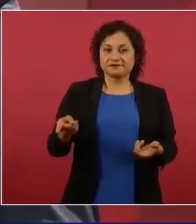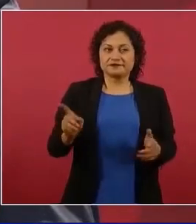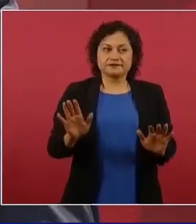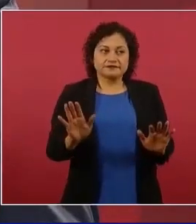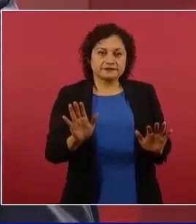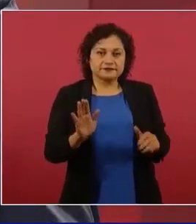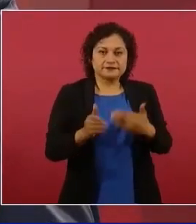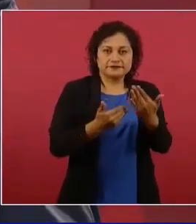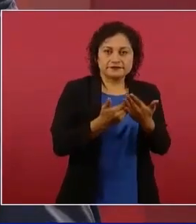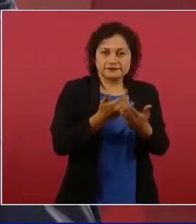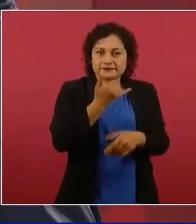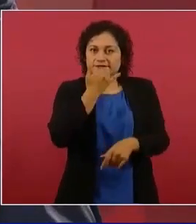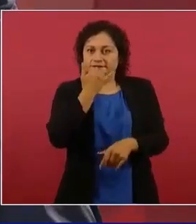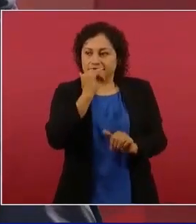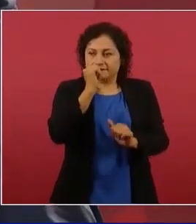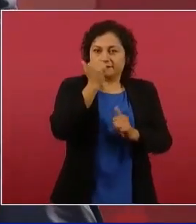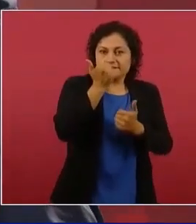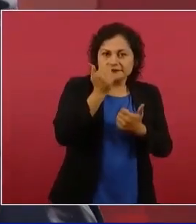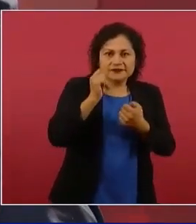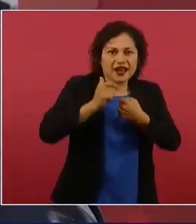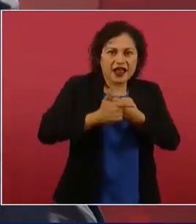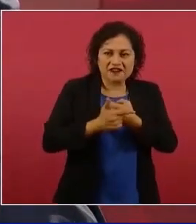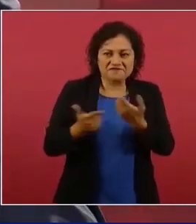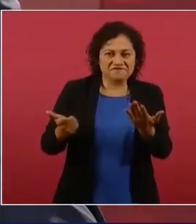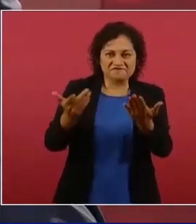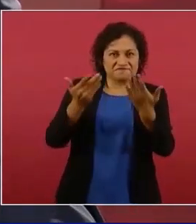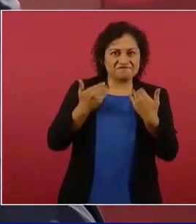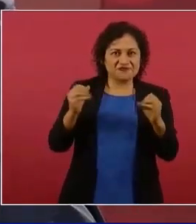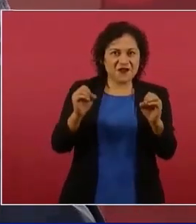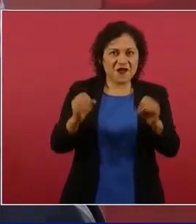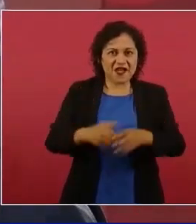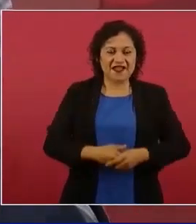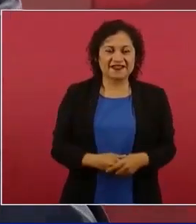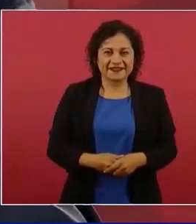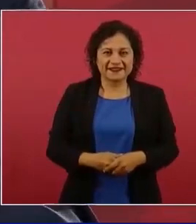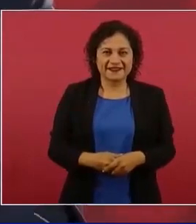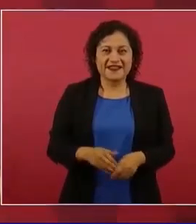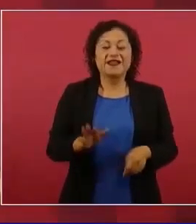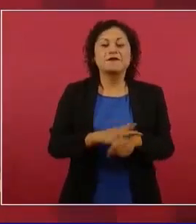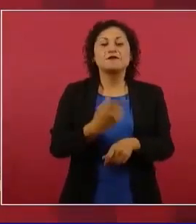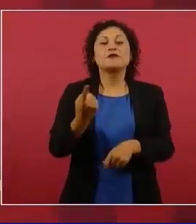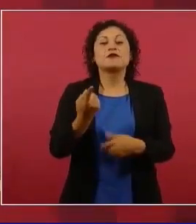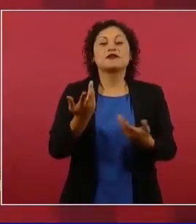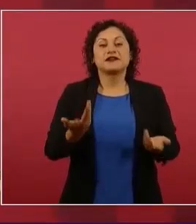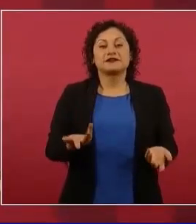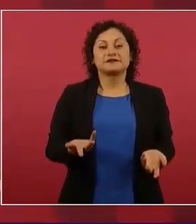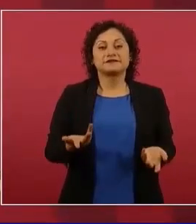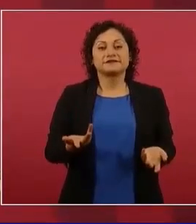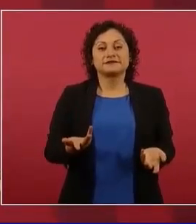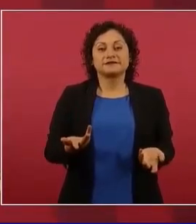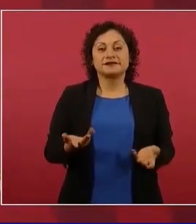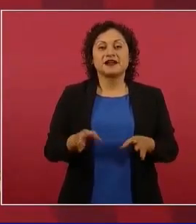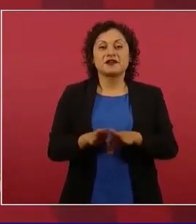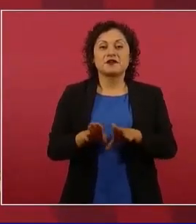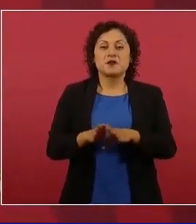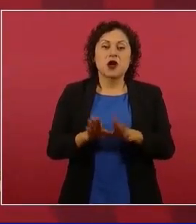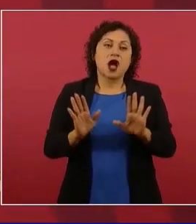¿por qué la autocomplacencia?